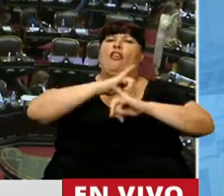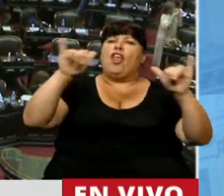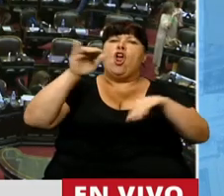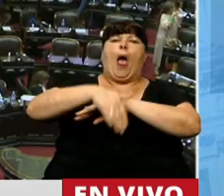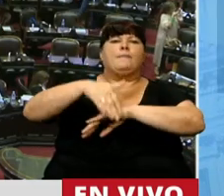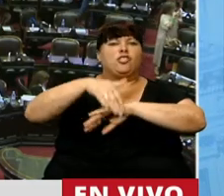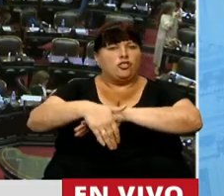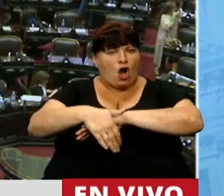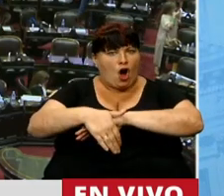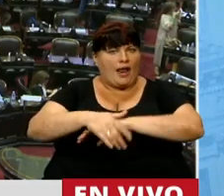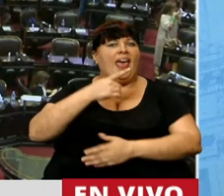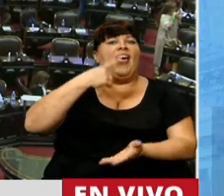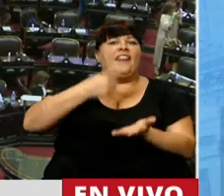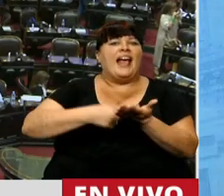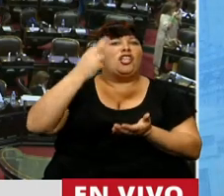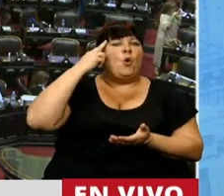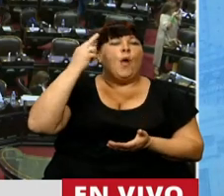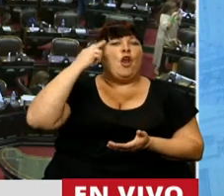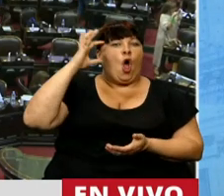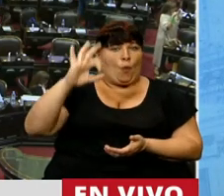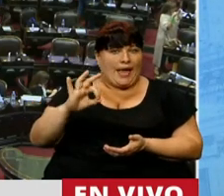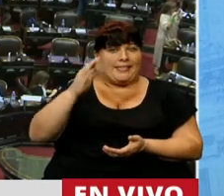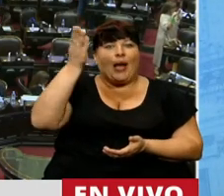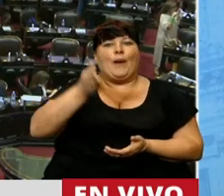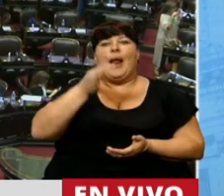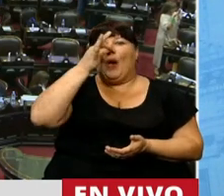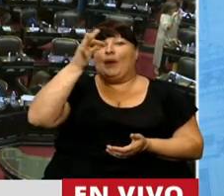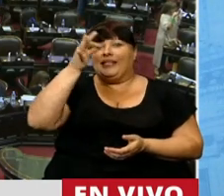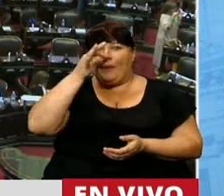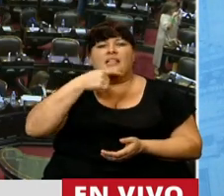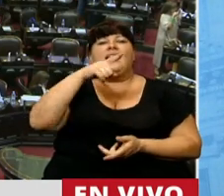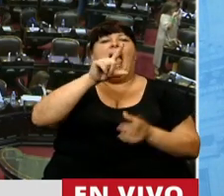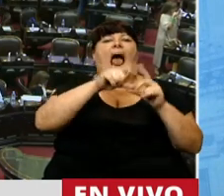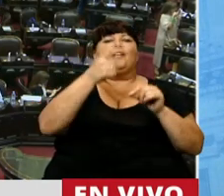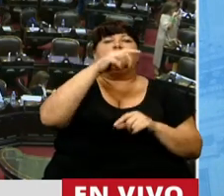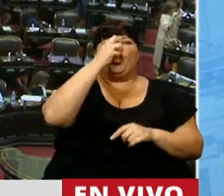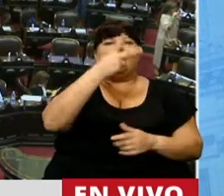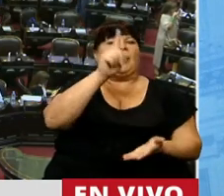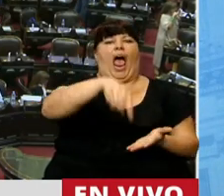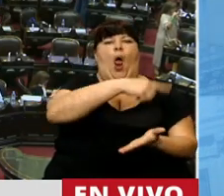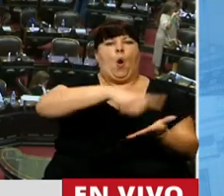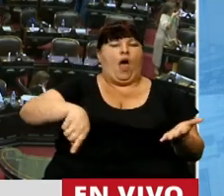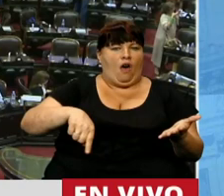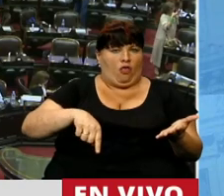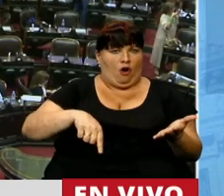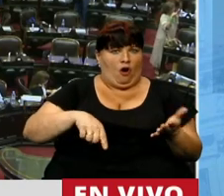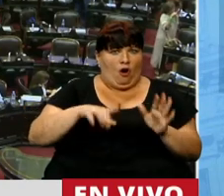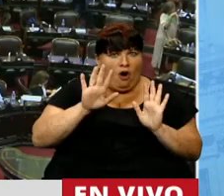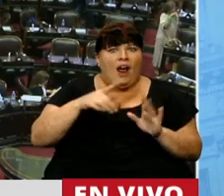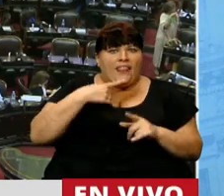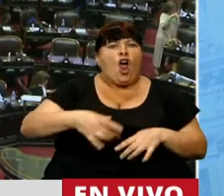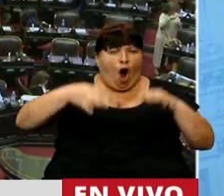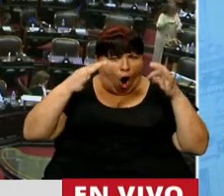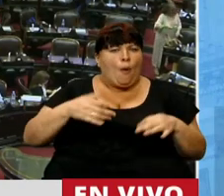misioneros, por decreto 990 barra 2020, vetó el artículo 123, que se había